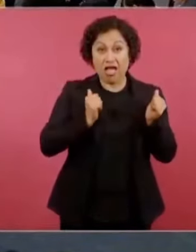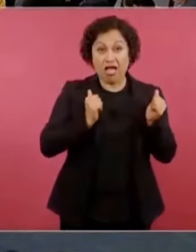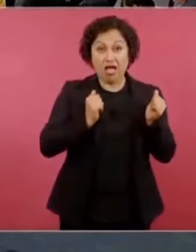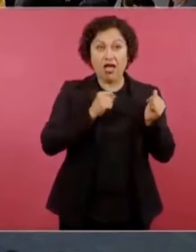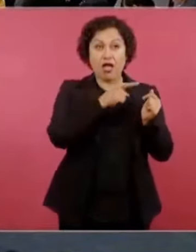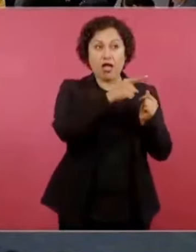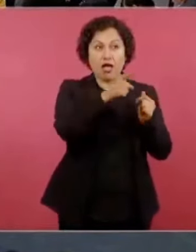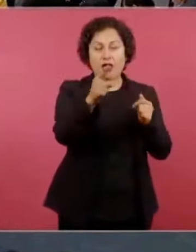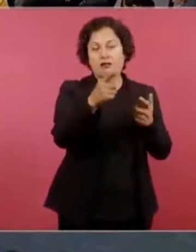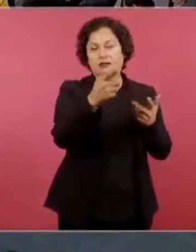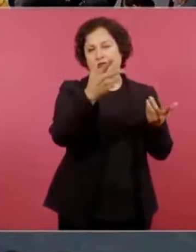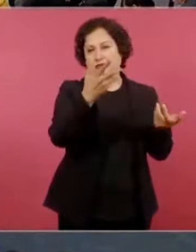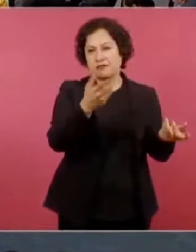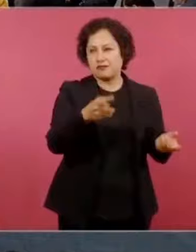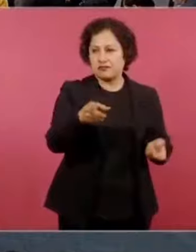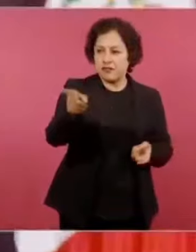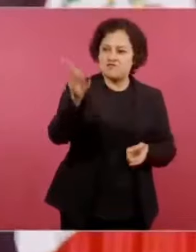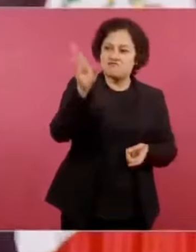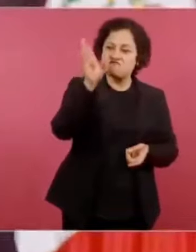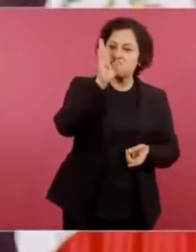es ese funcionario.